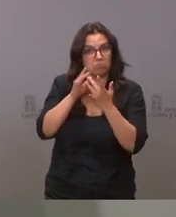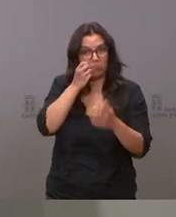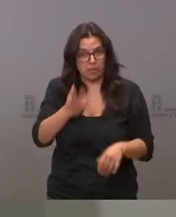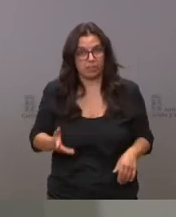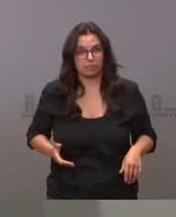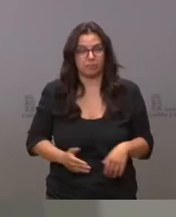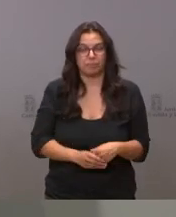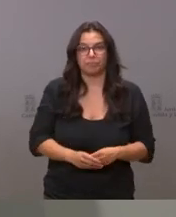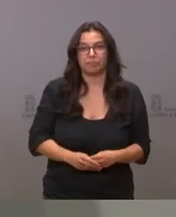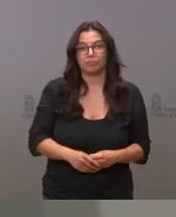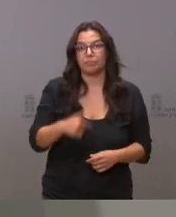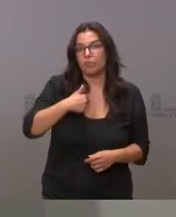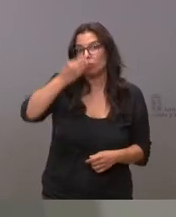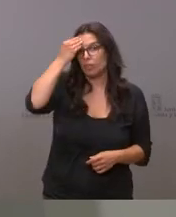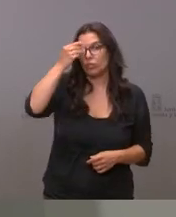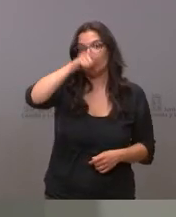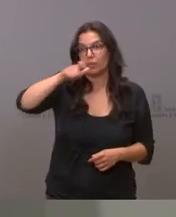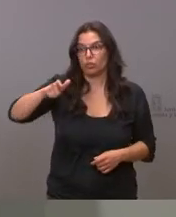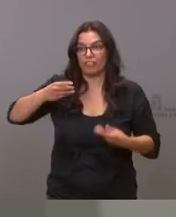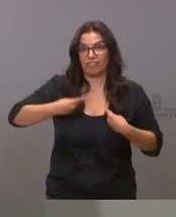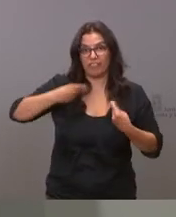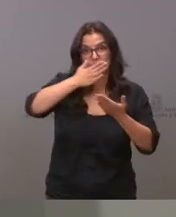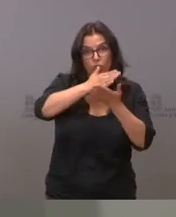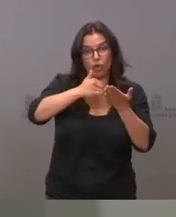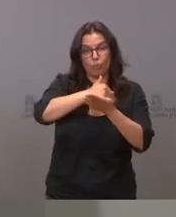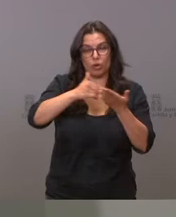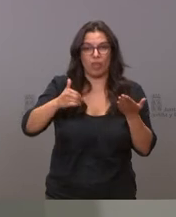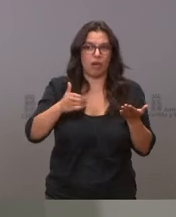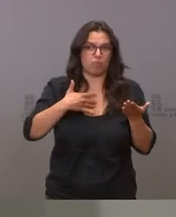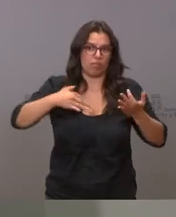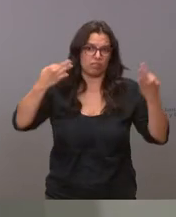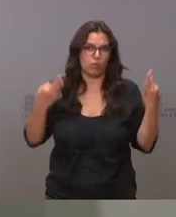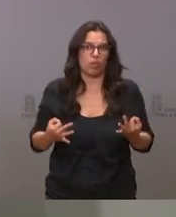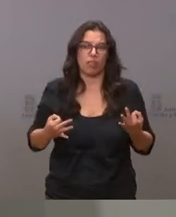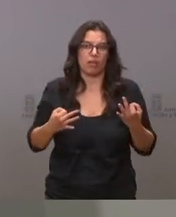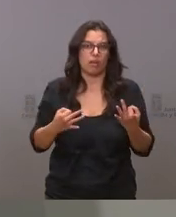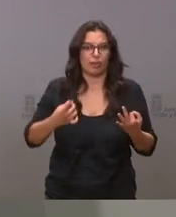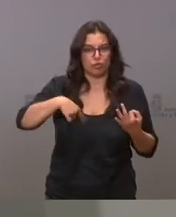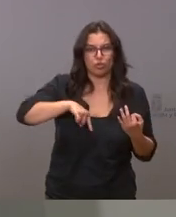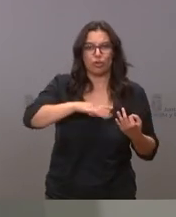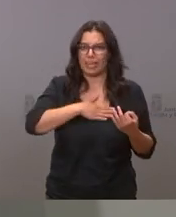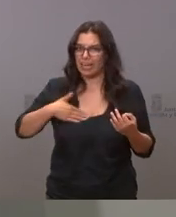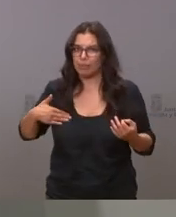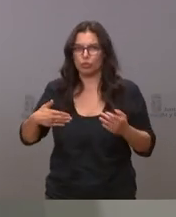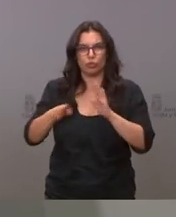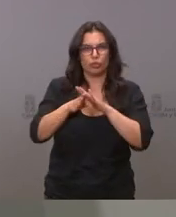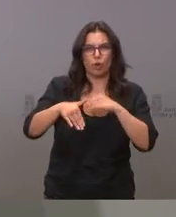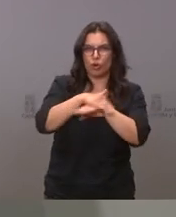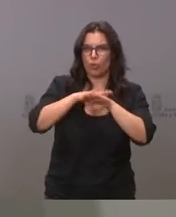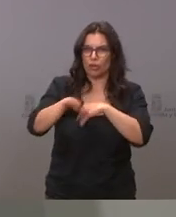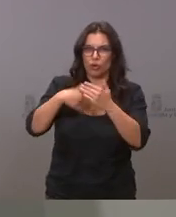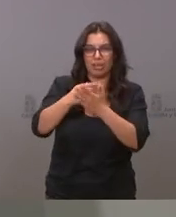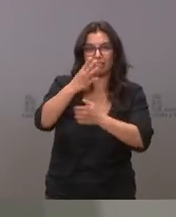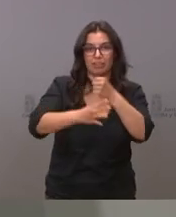y yo creo que los ciudadanos de la comunidad pueden estar seguros de que nuestra intención es agotar la legislatura y que además